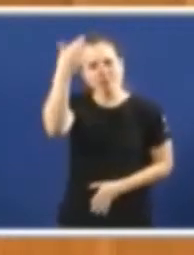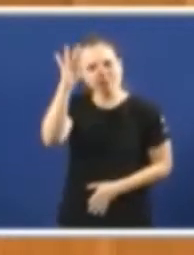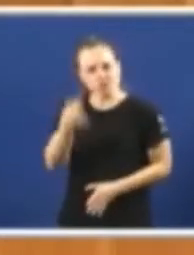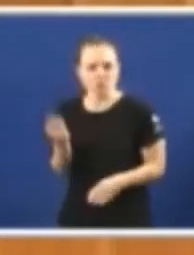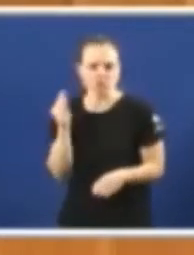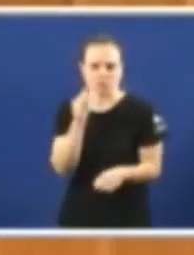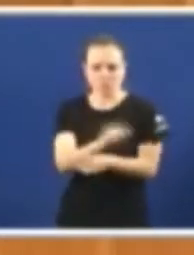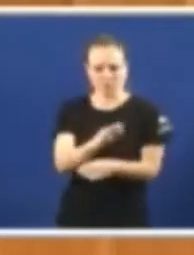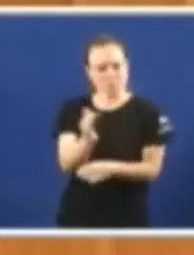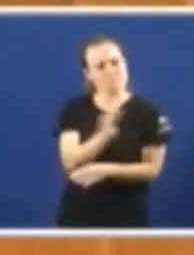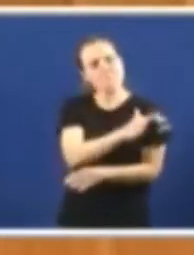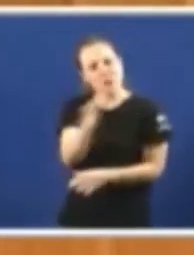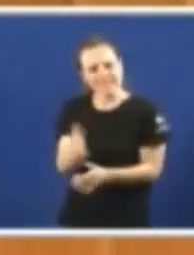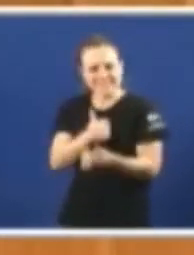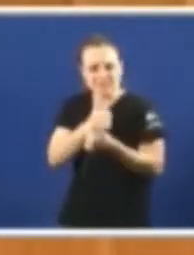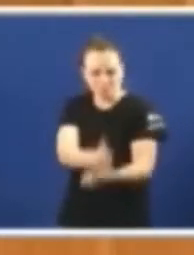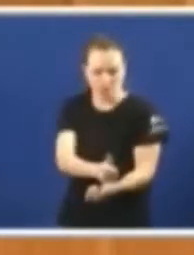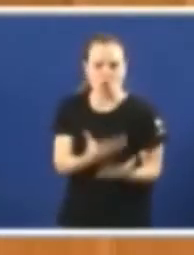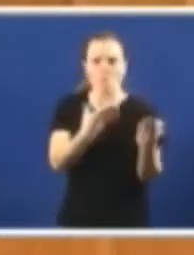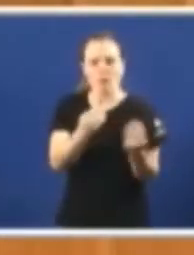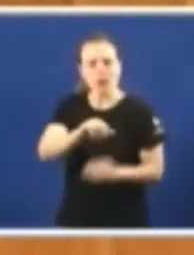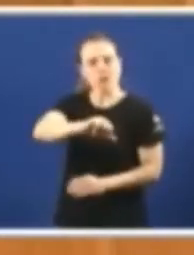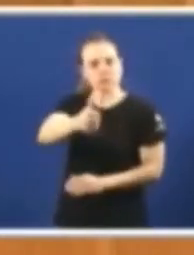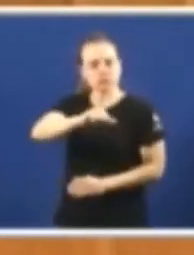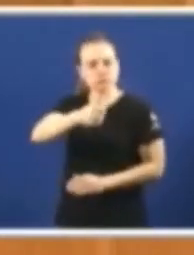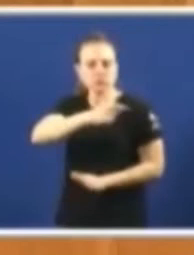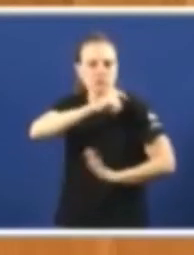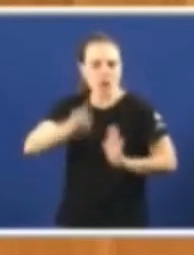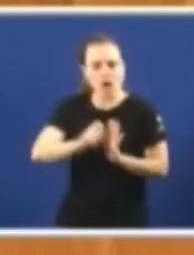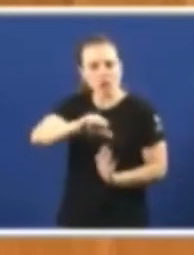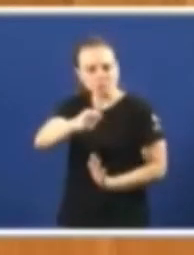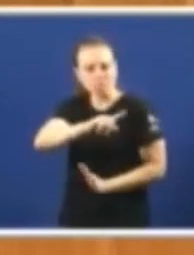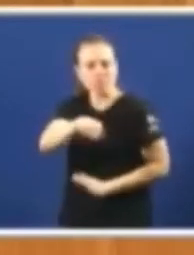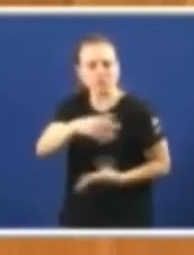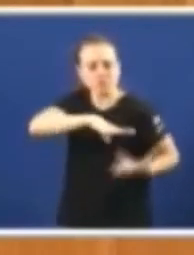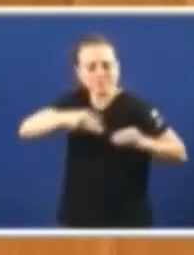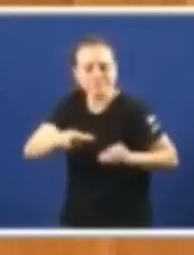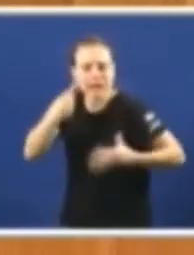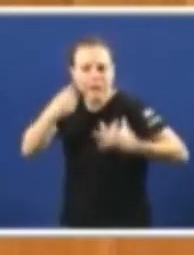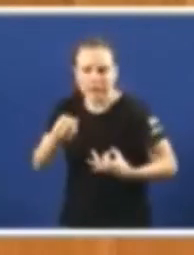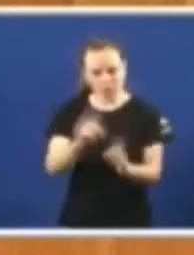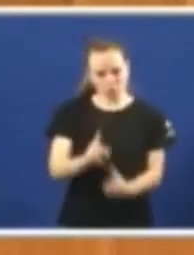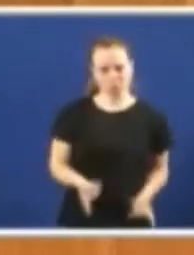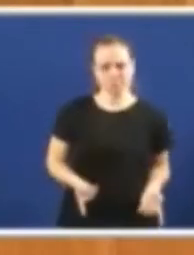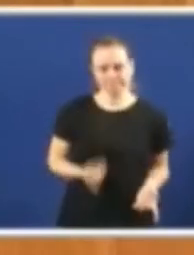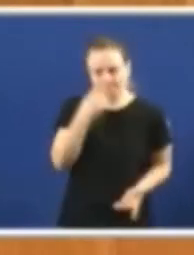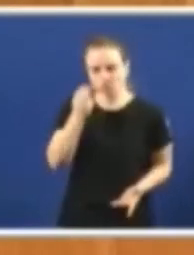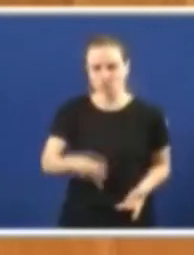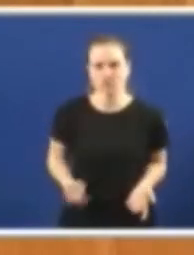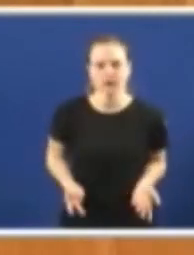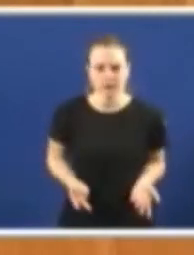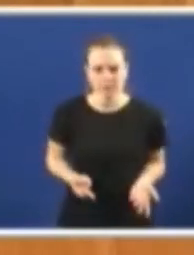seguimento. Non sirve de nada que aprobemos papeles que aprobemos legislacións e despois non pomos en marcha medidas para rematar